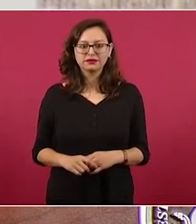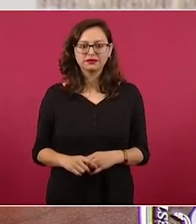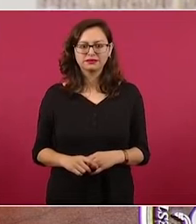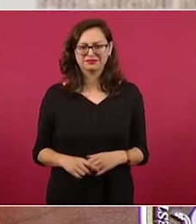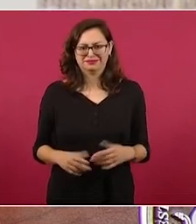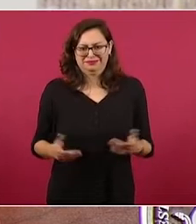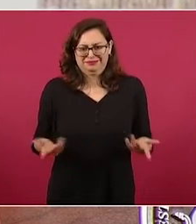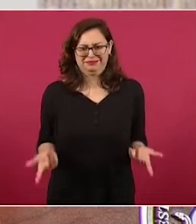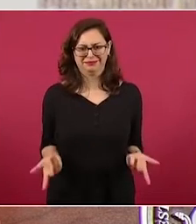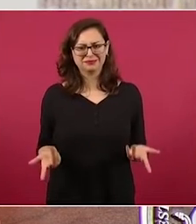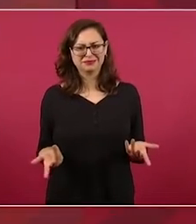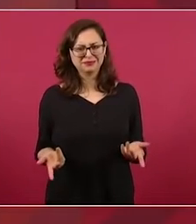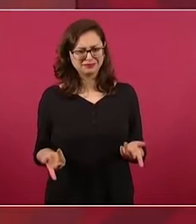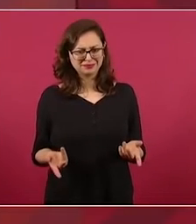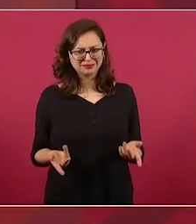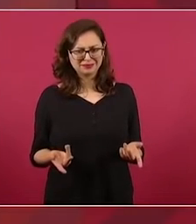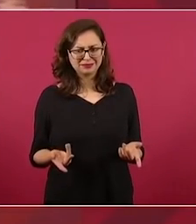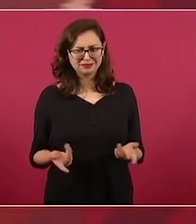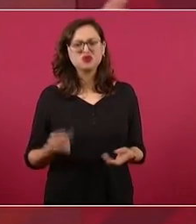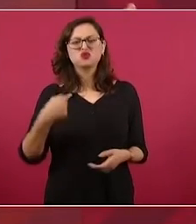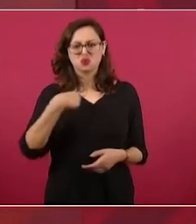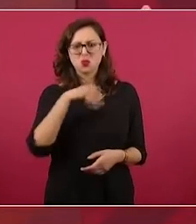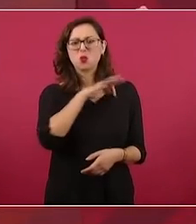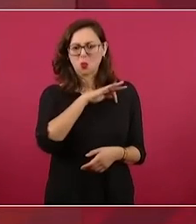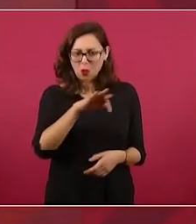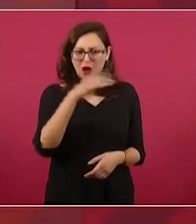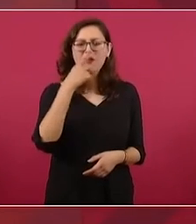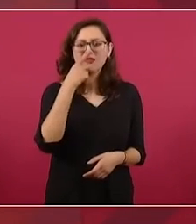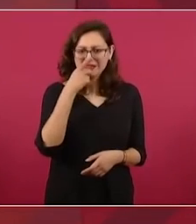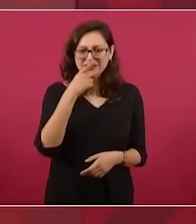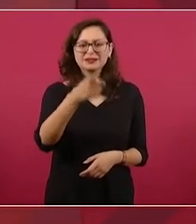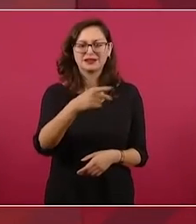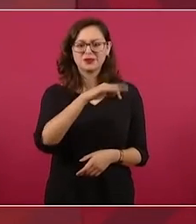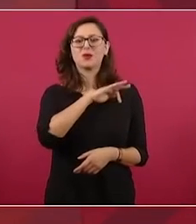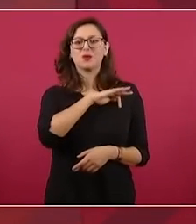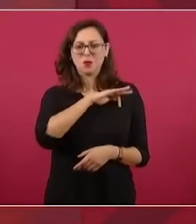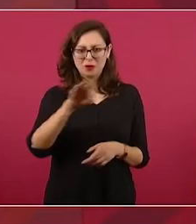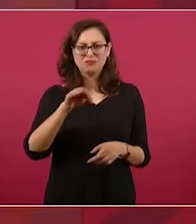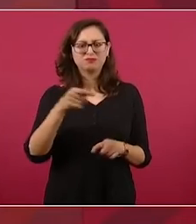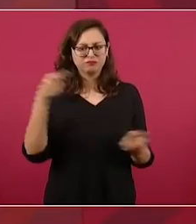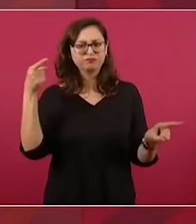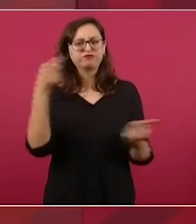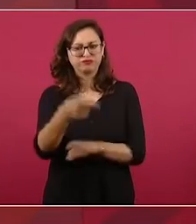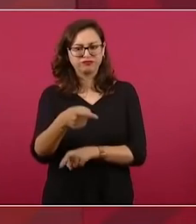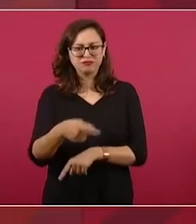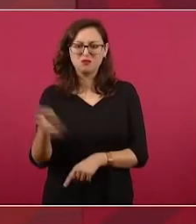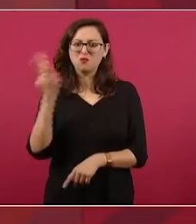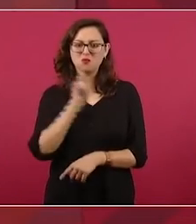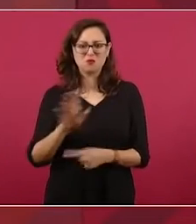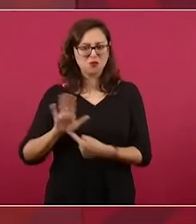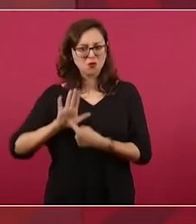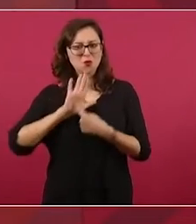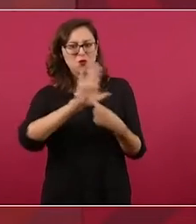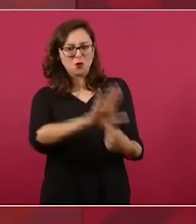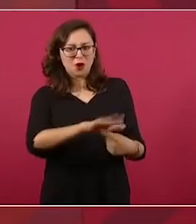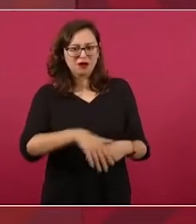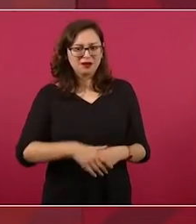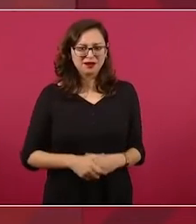¿cómo no lo voy a decir si tengo las pruebas? Él mismo